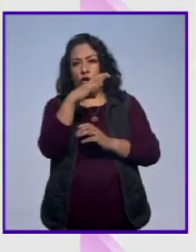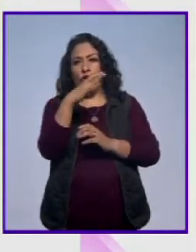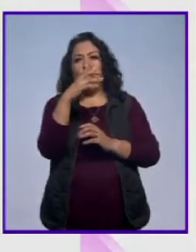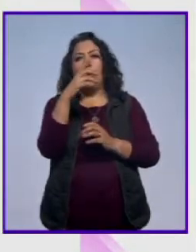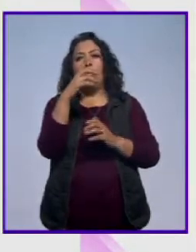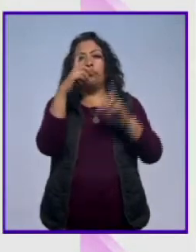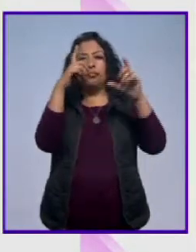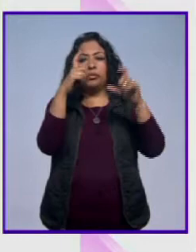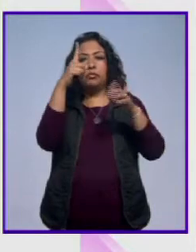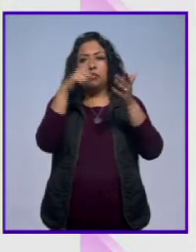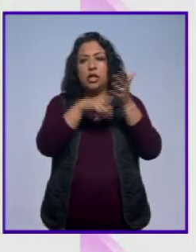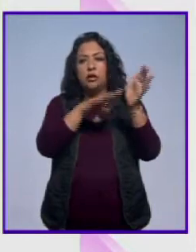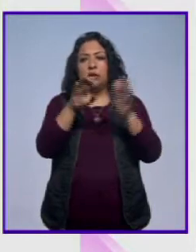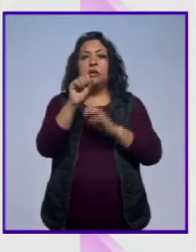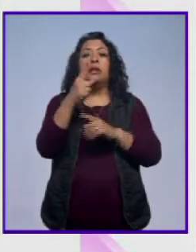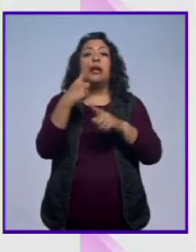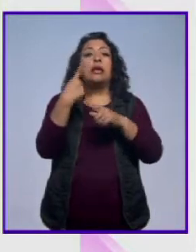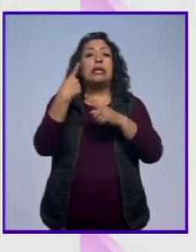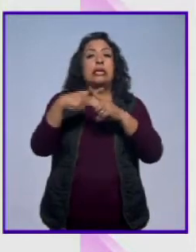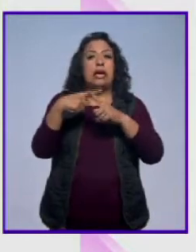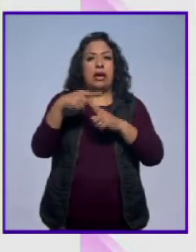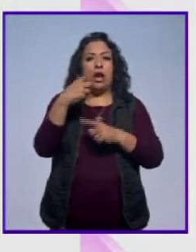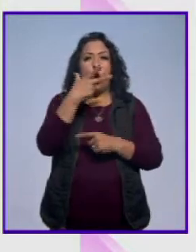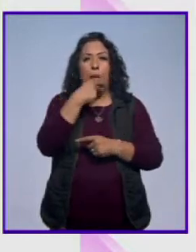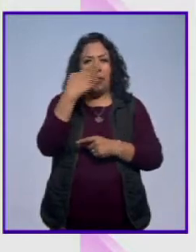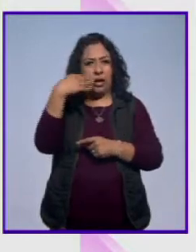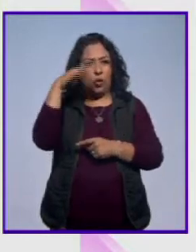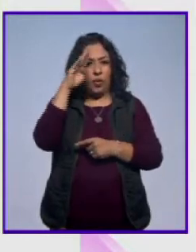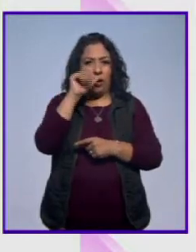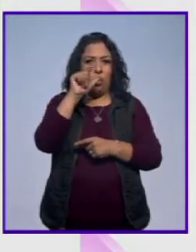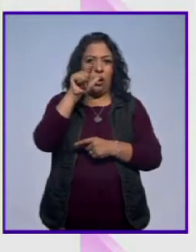en 1960 por el cubano Alberto Corda.